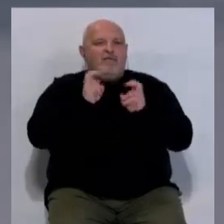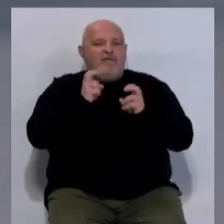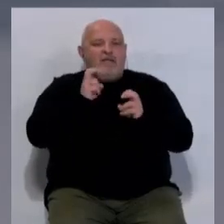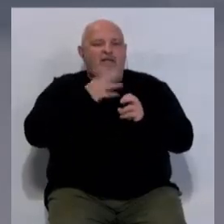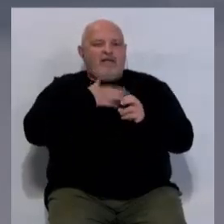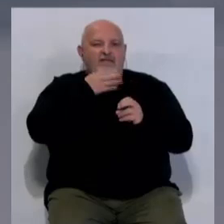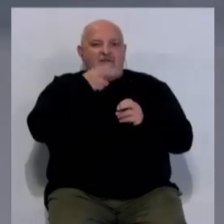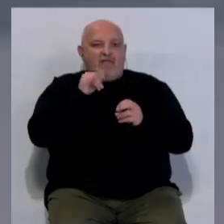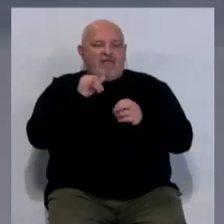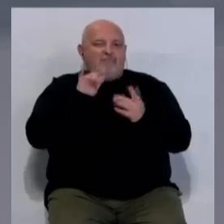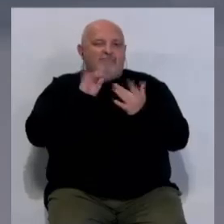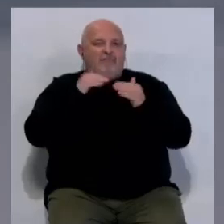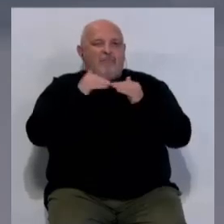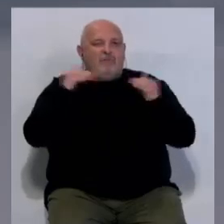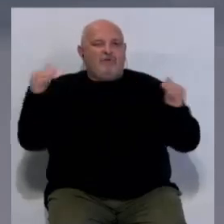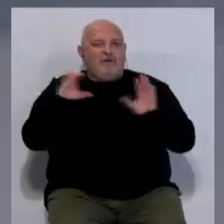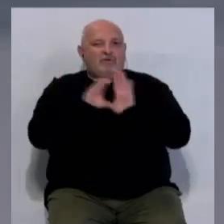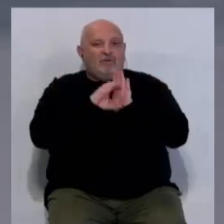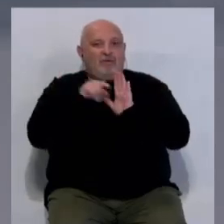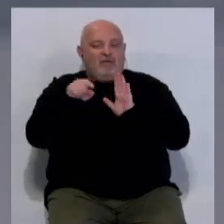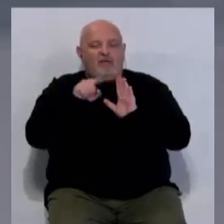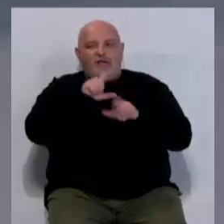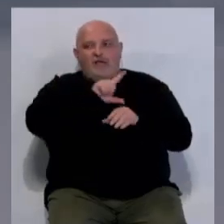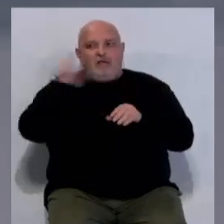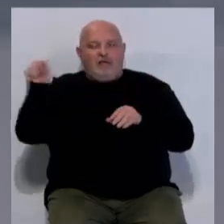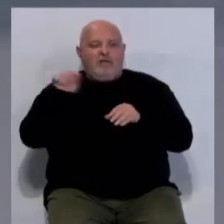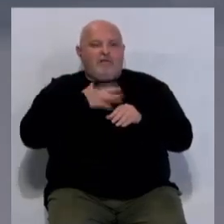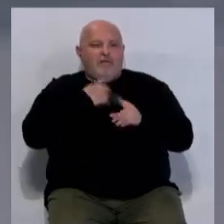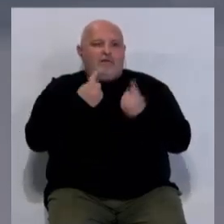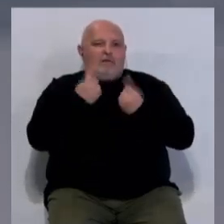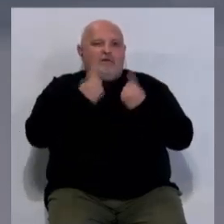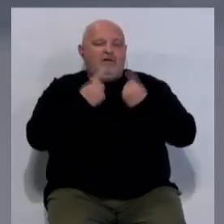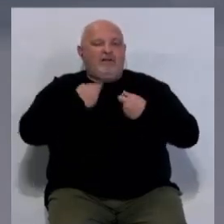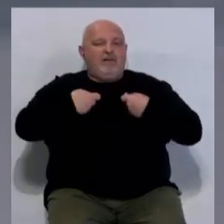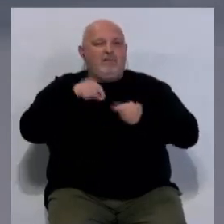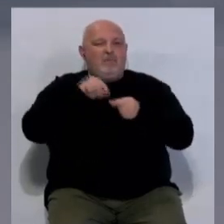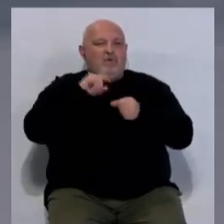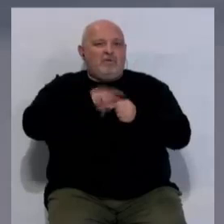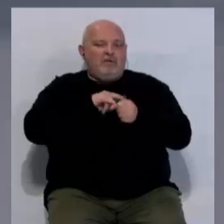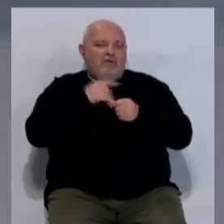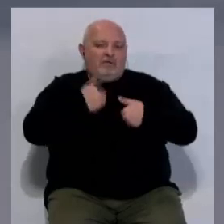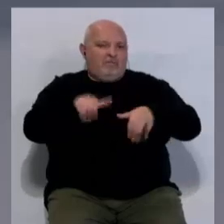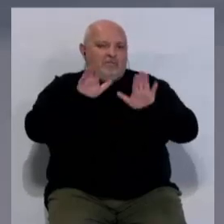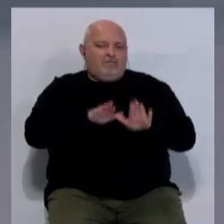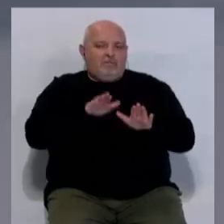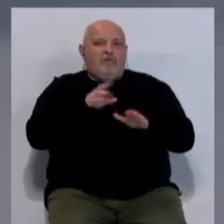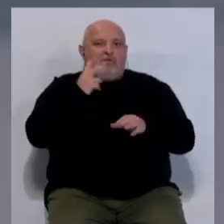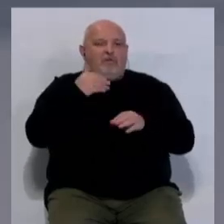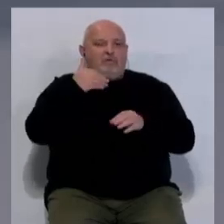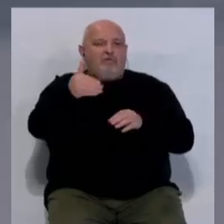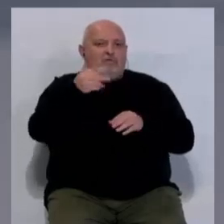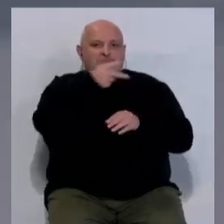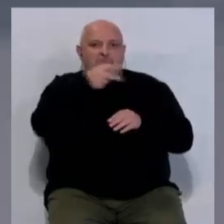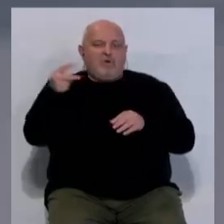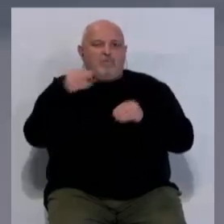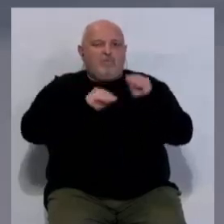Bahía para conectar con el puente de la Pepa y salir de Cádiz supondrá suspender el mercadillo de los lunes si al menos dos próximas semanas